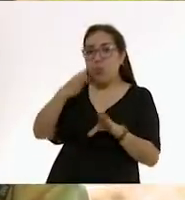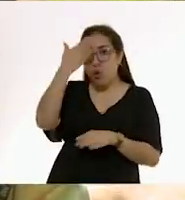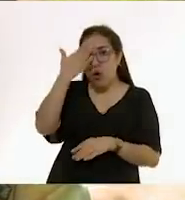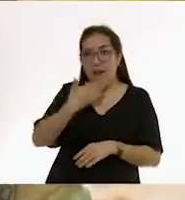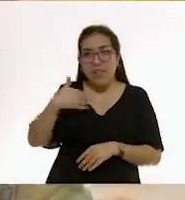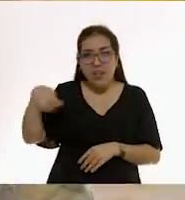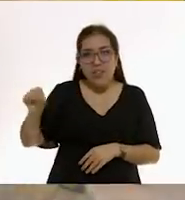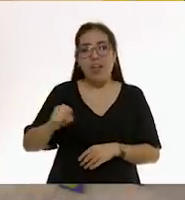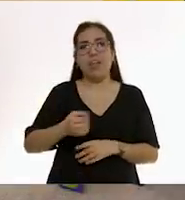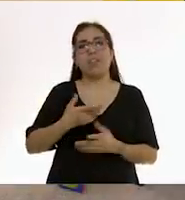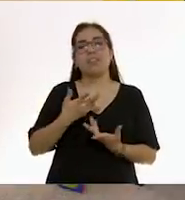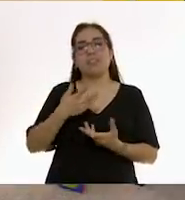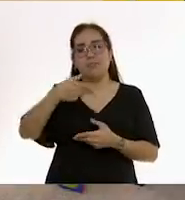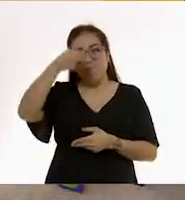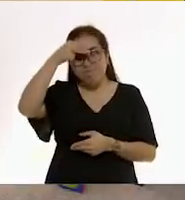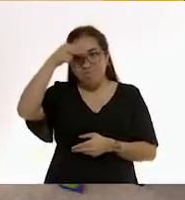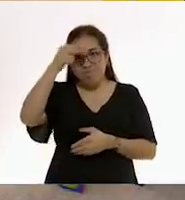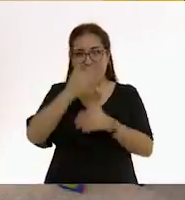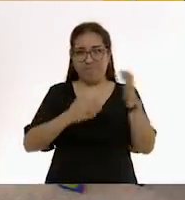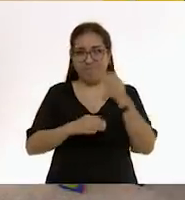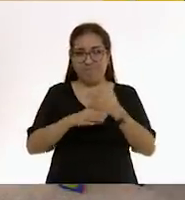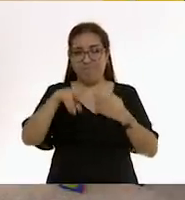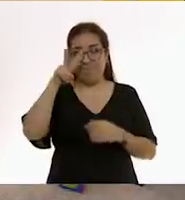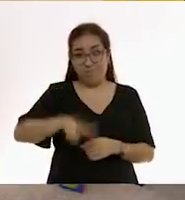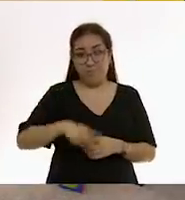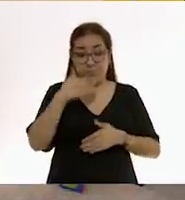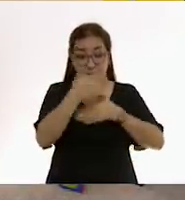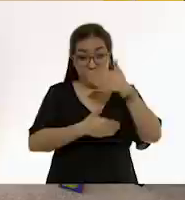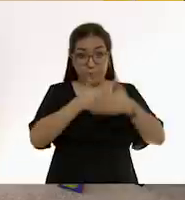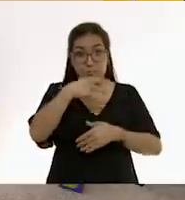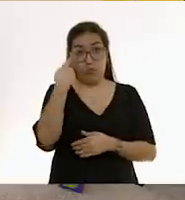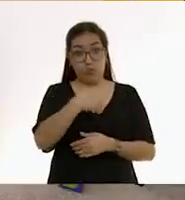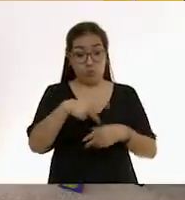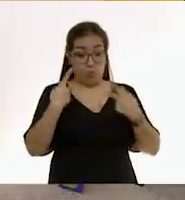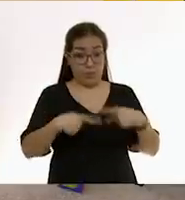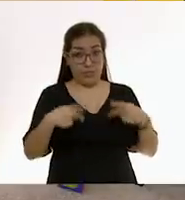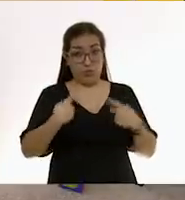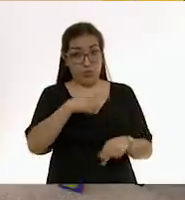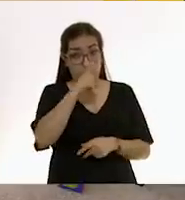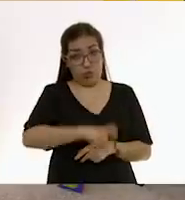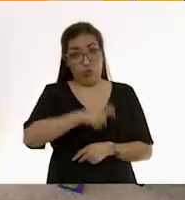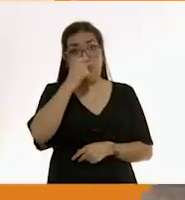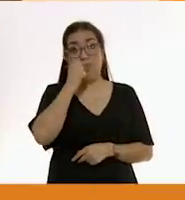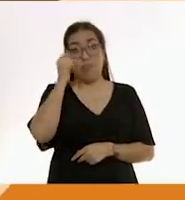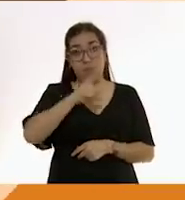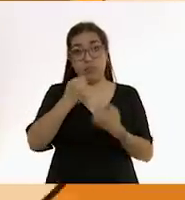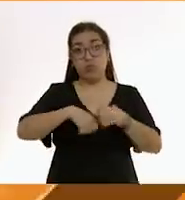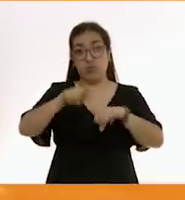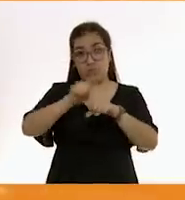autonomía, creatividad y actitudes necesarias en su desempeño personal y en su desempeño social.